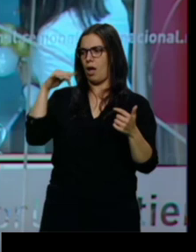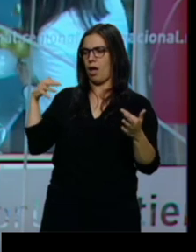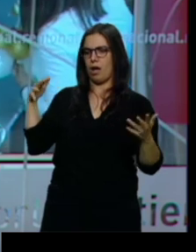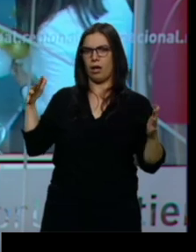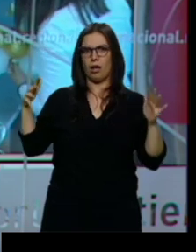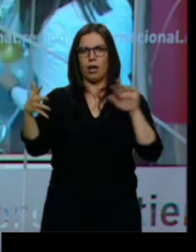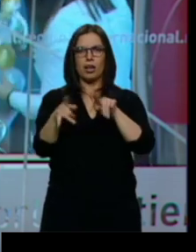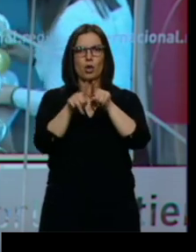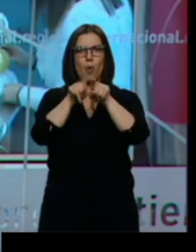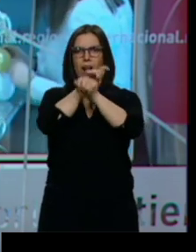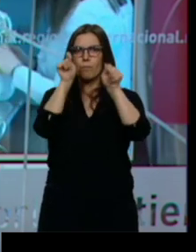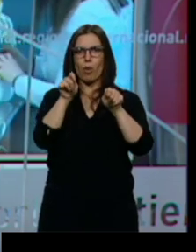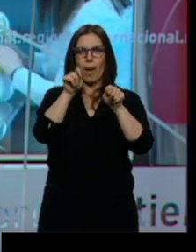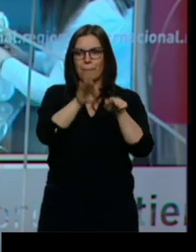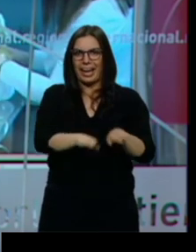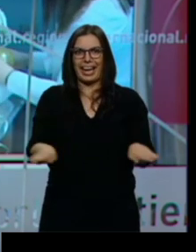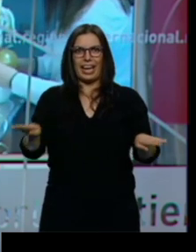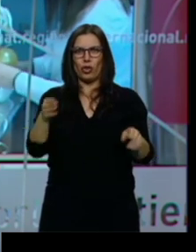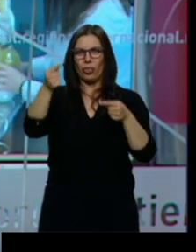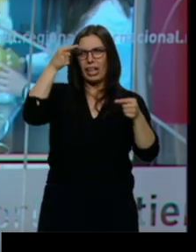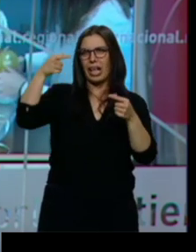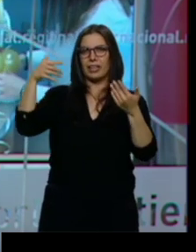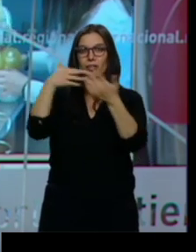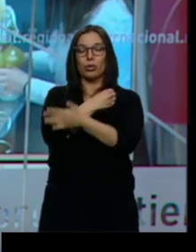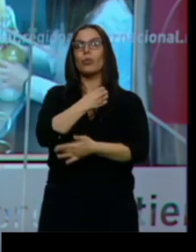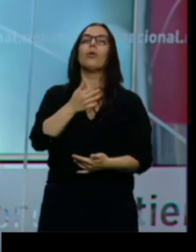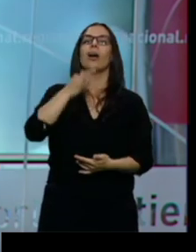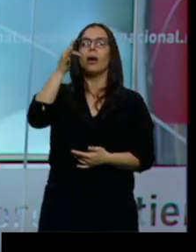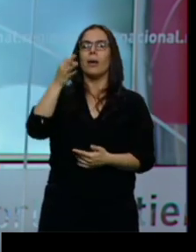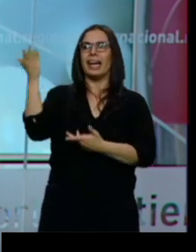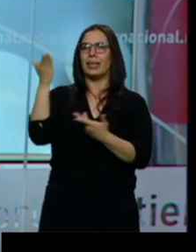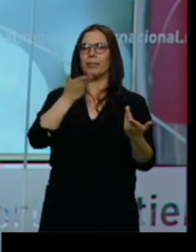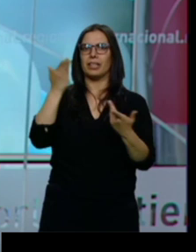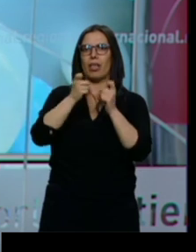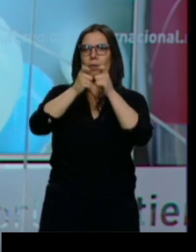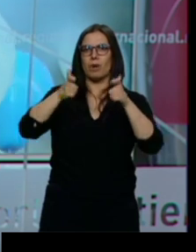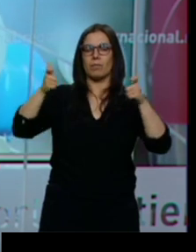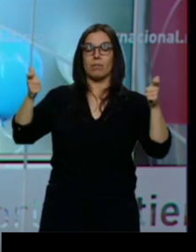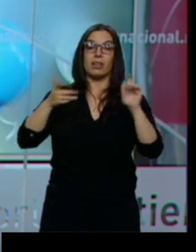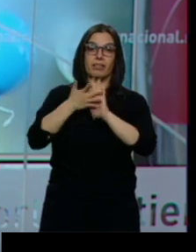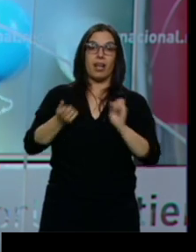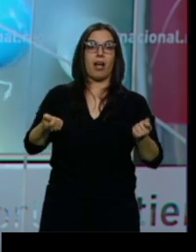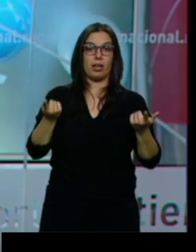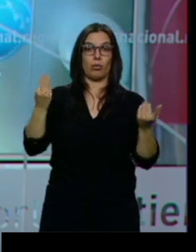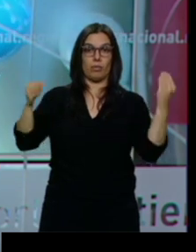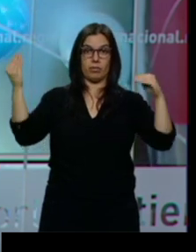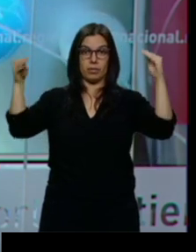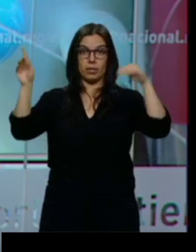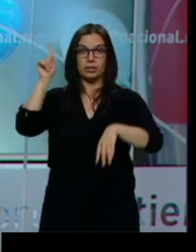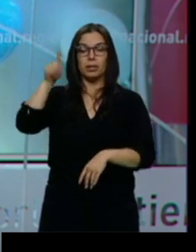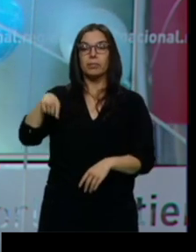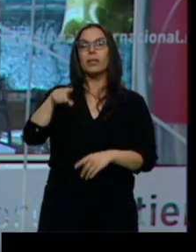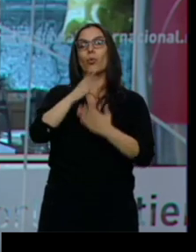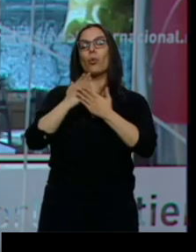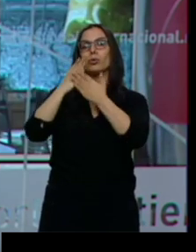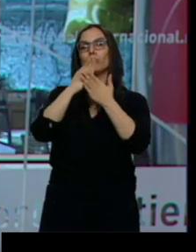falta detalle. Además, cada vez es mayor el número de invitados y, por tanto, el gasto. Según un estudio de la Unión de Consumidores de Castilla y